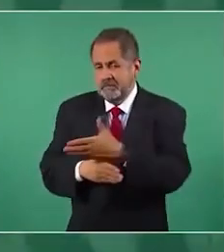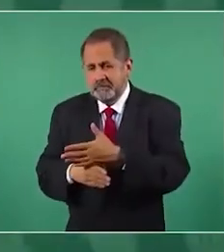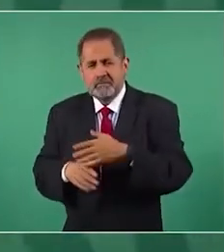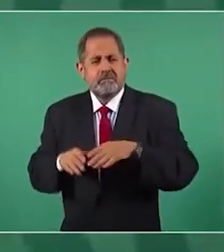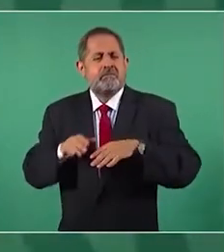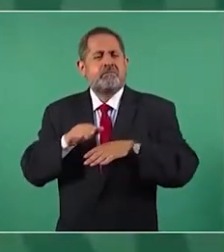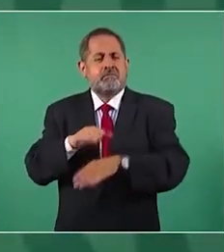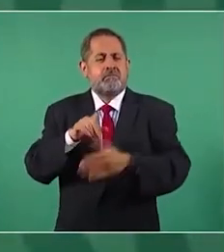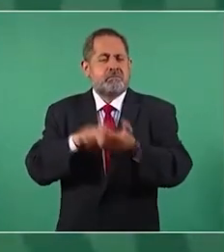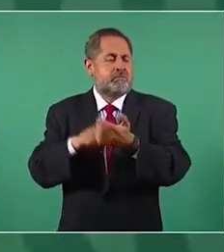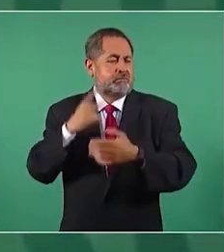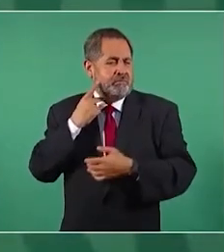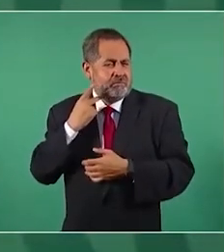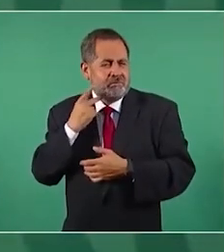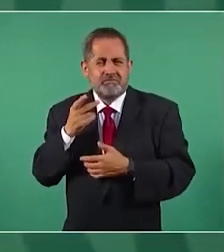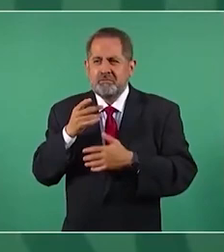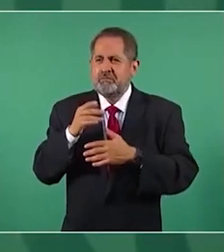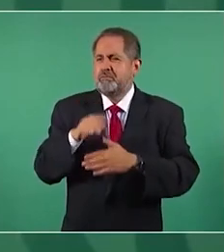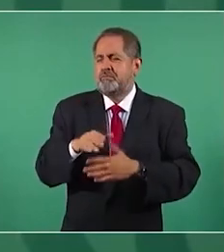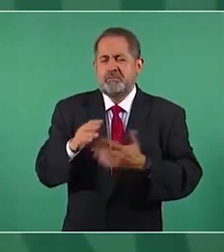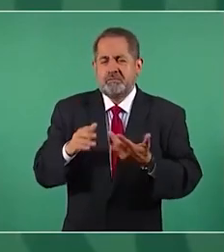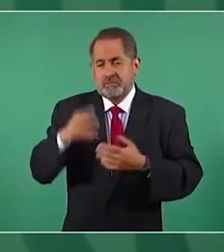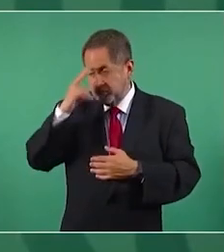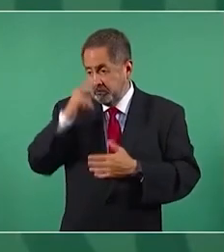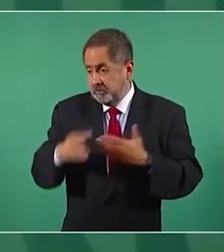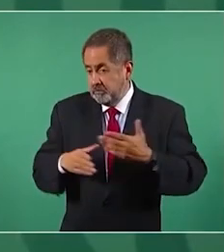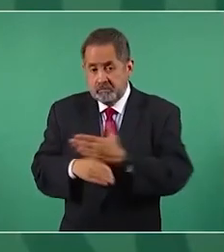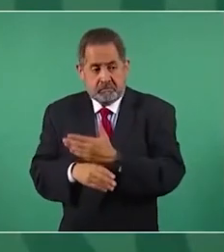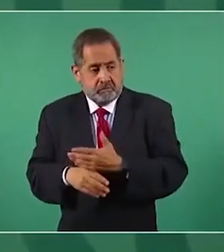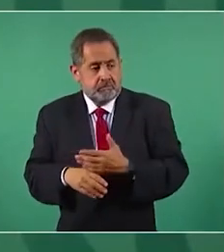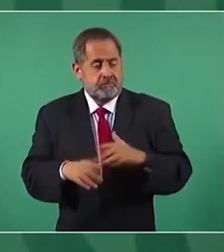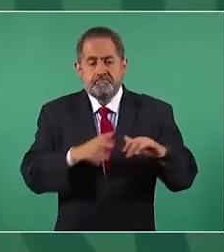políticos de México